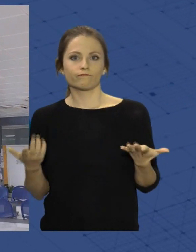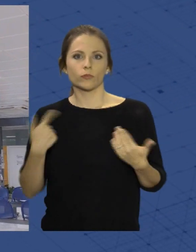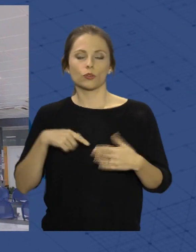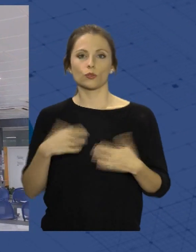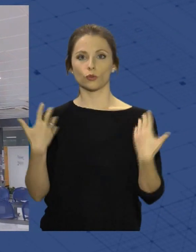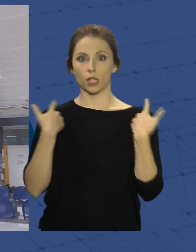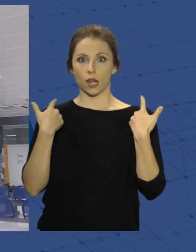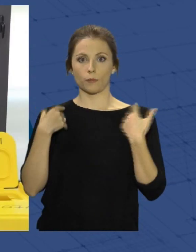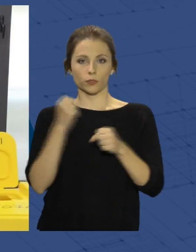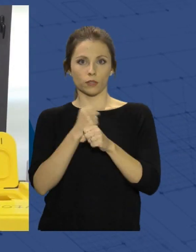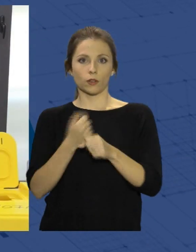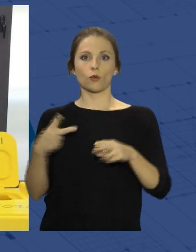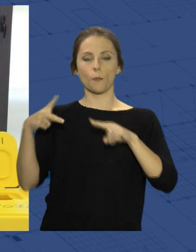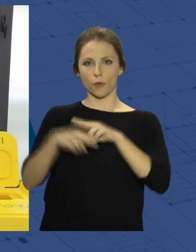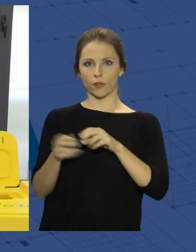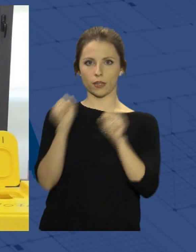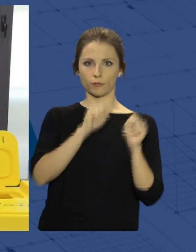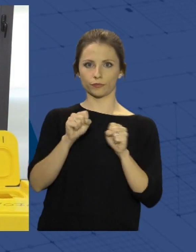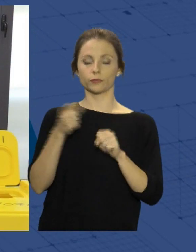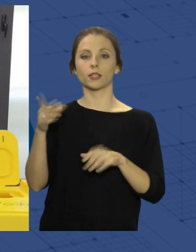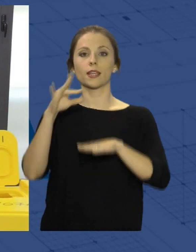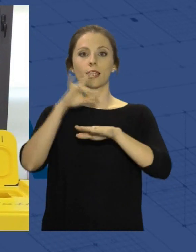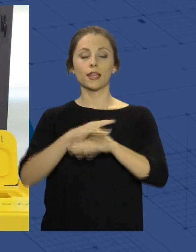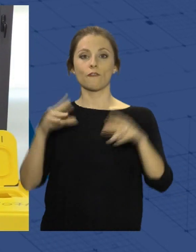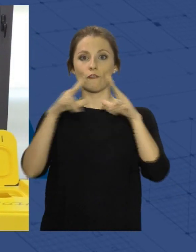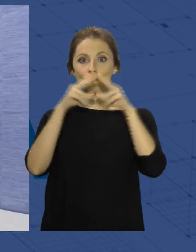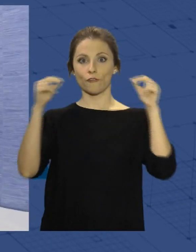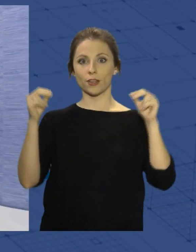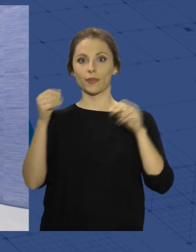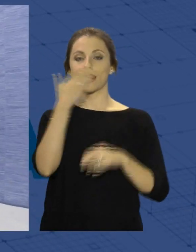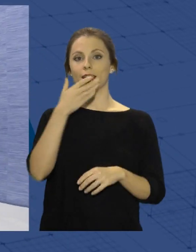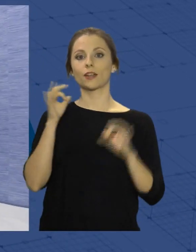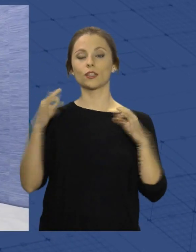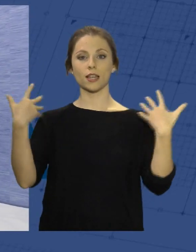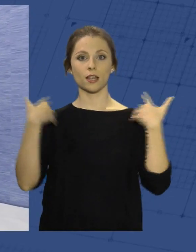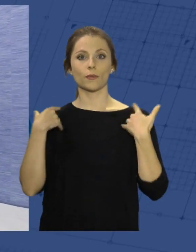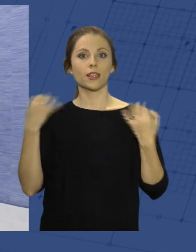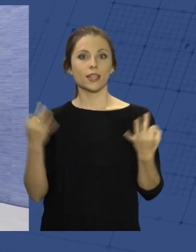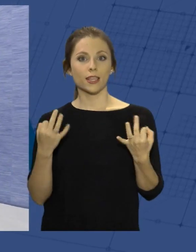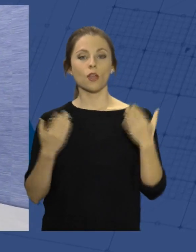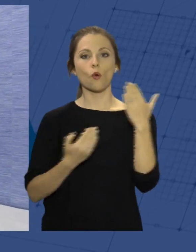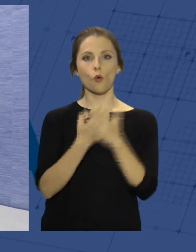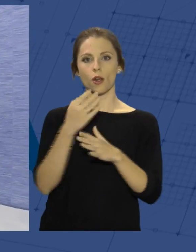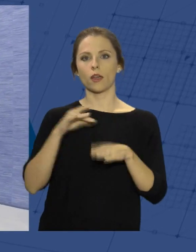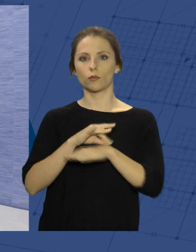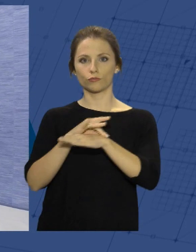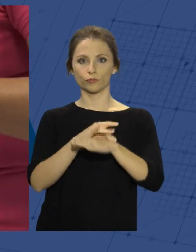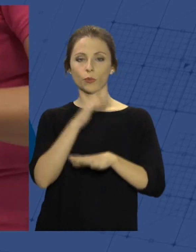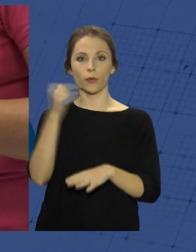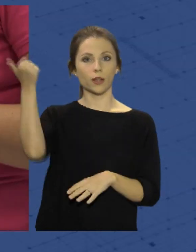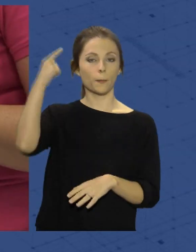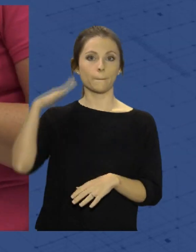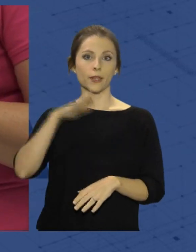es la de prevenir. Y son las enfermeras escolares las que se han encargado de organizar esta jornada en la que los menores no tienen